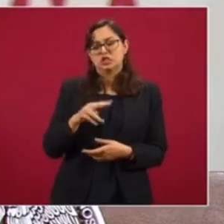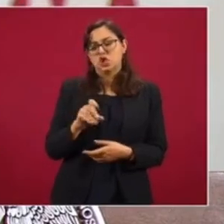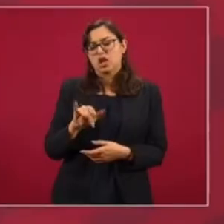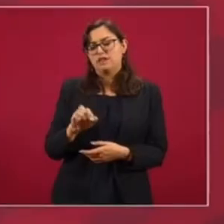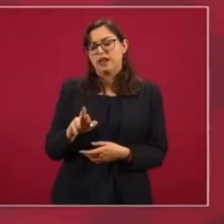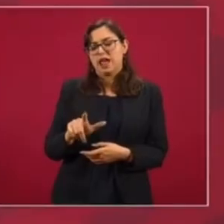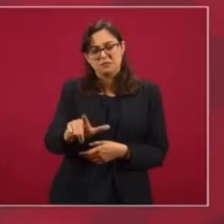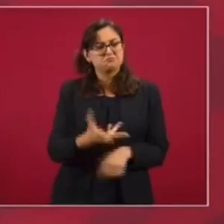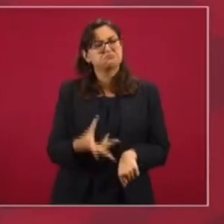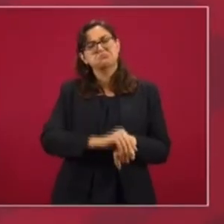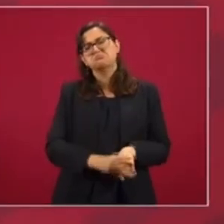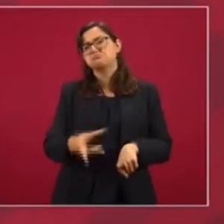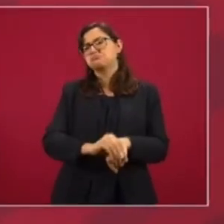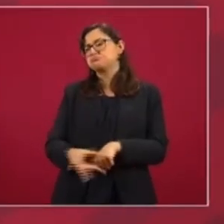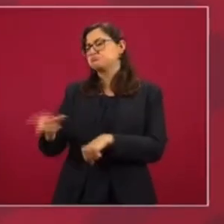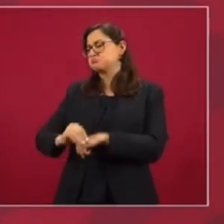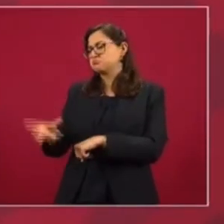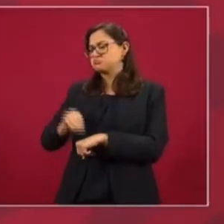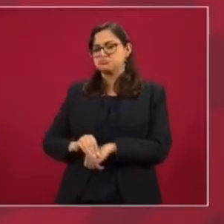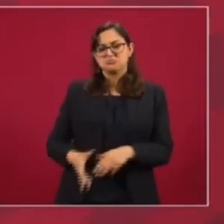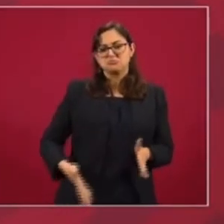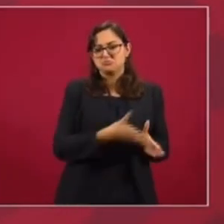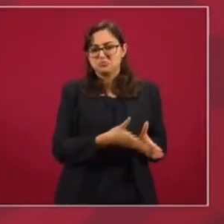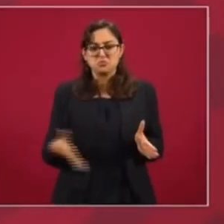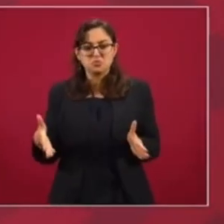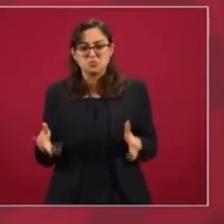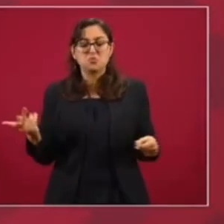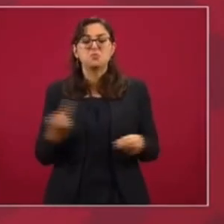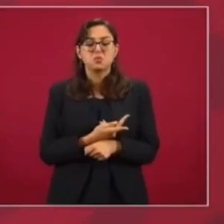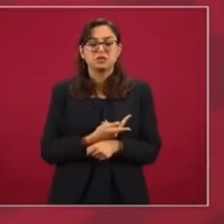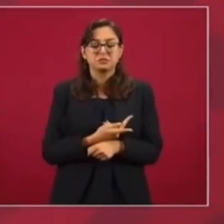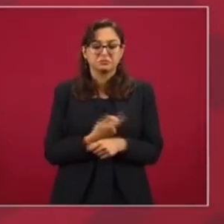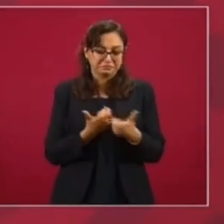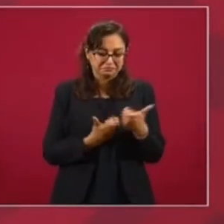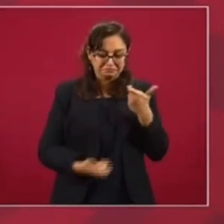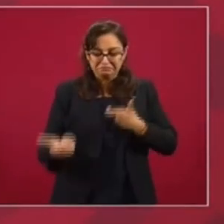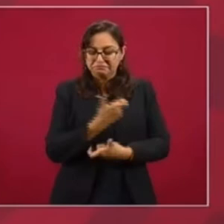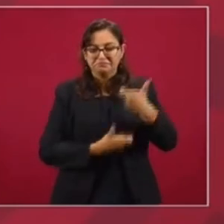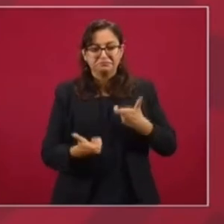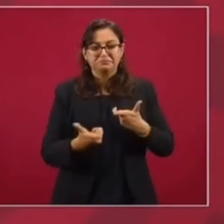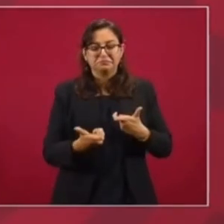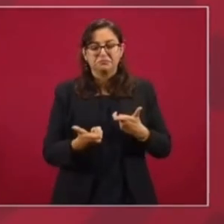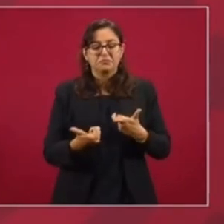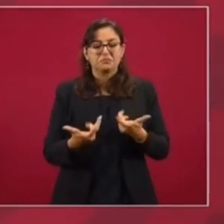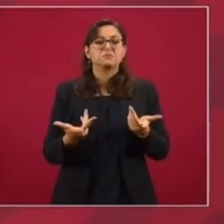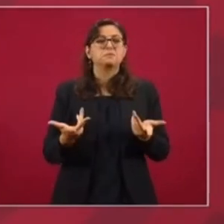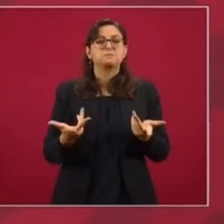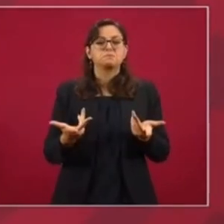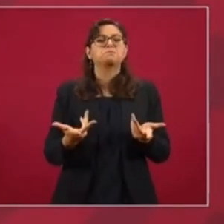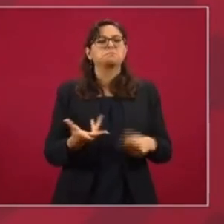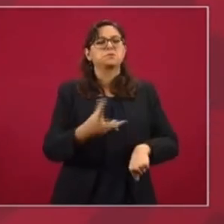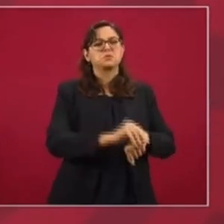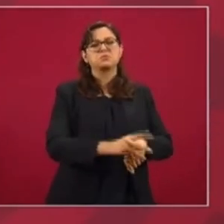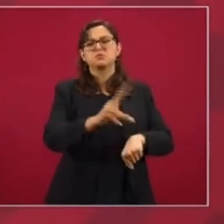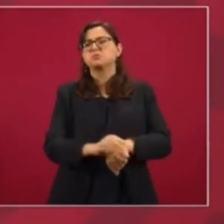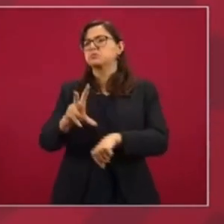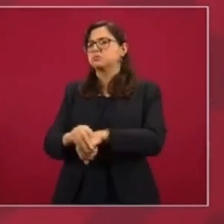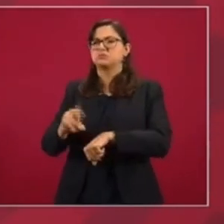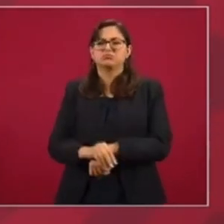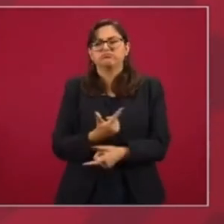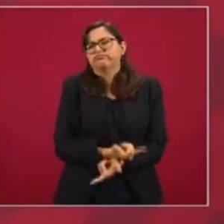El neoliberalismo, o mejor dicho, el liberalismo en términos económicos era, pues, dejar hacer, dejar pasar.